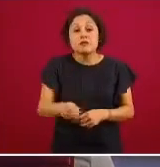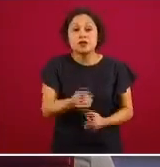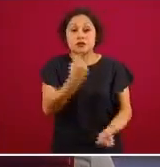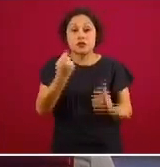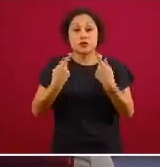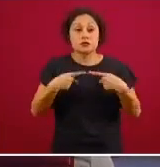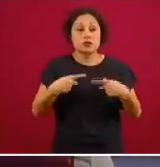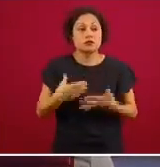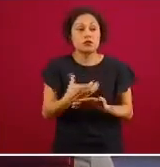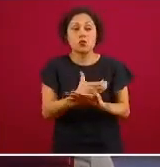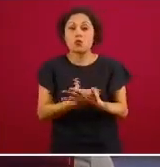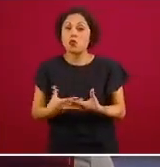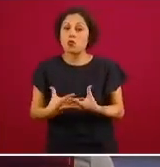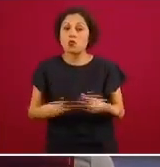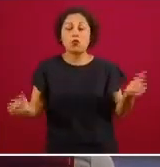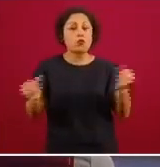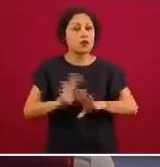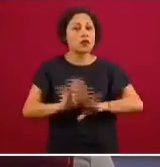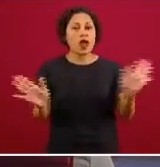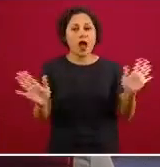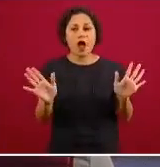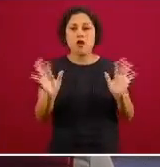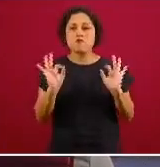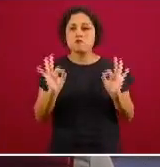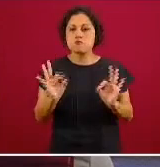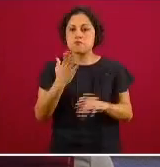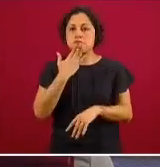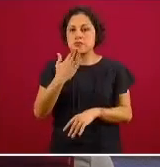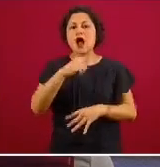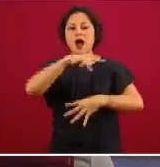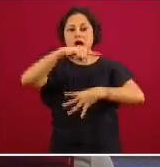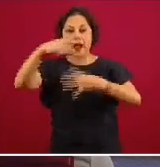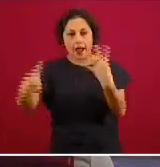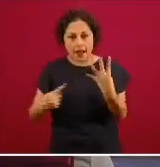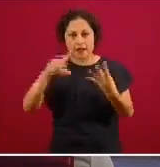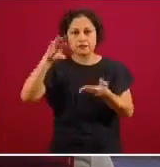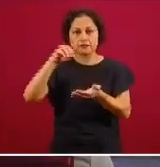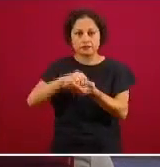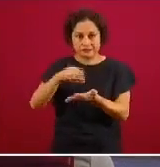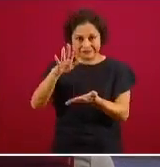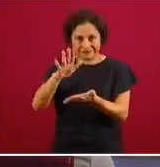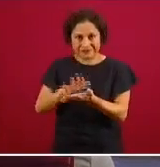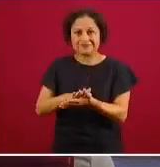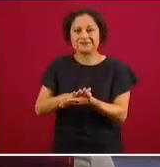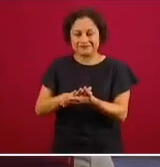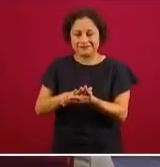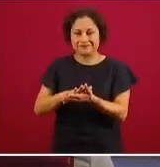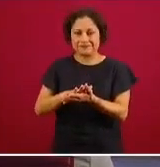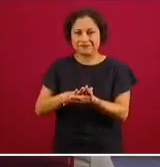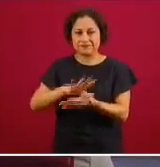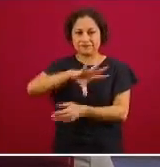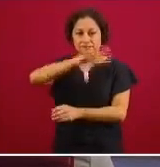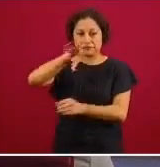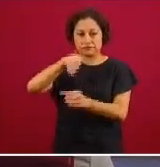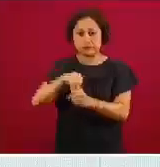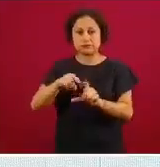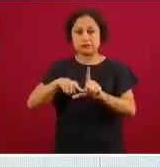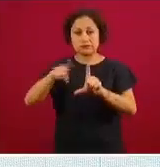se recuperan entonces lo que podemos ver es de los distintos casos confirmados acumulados